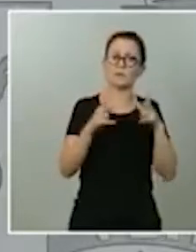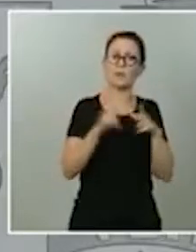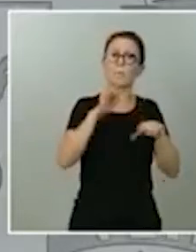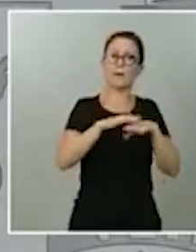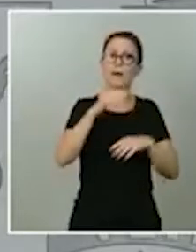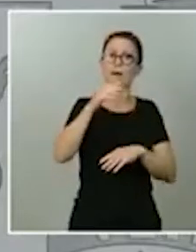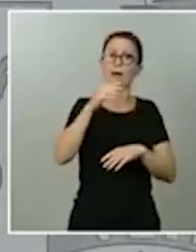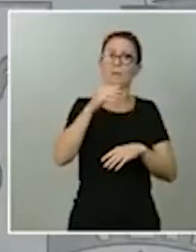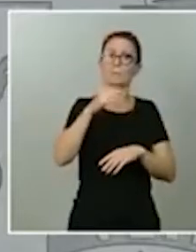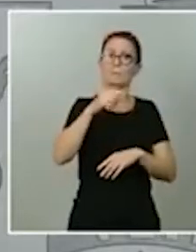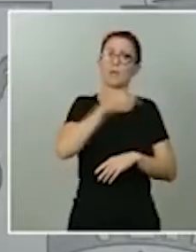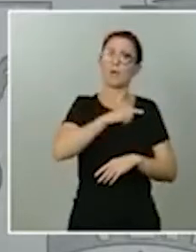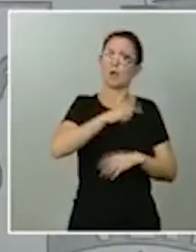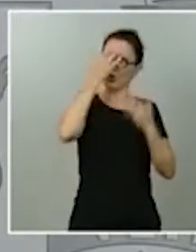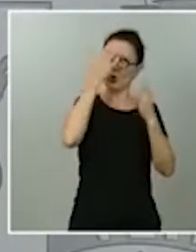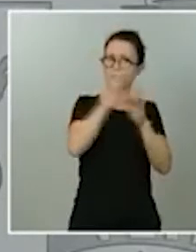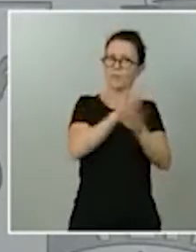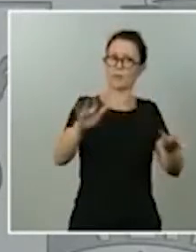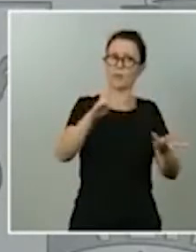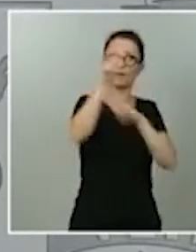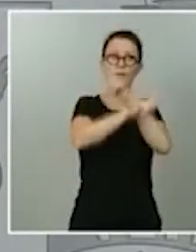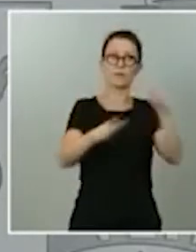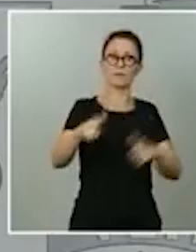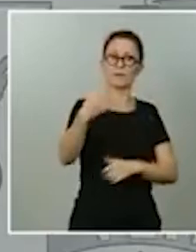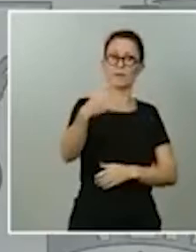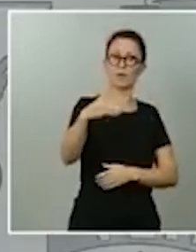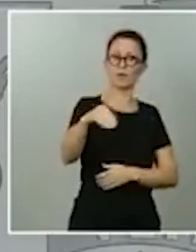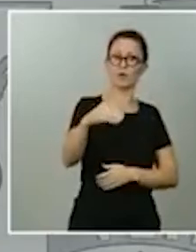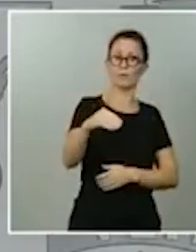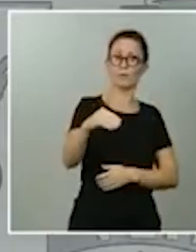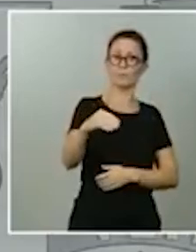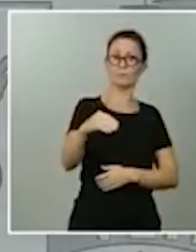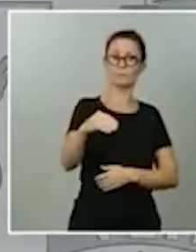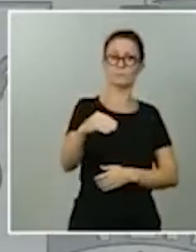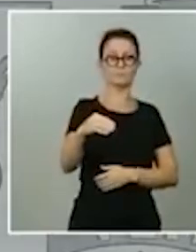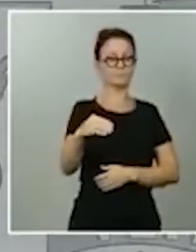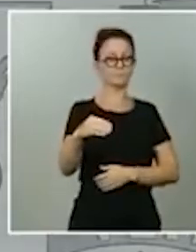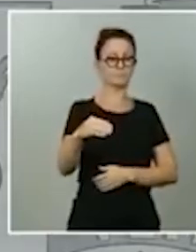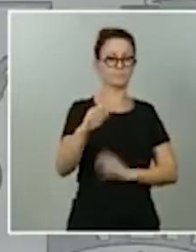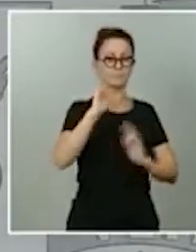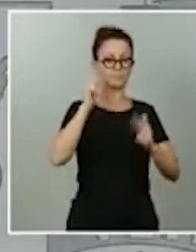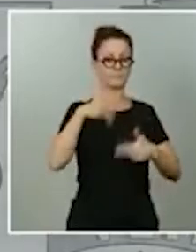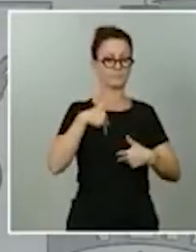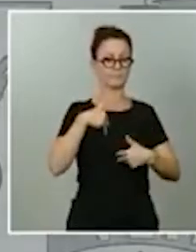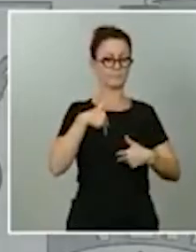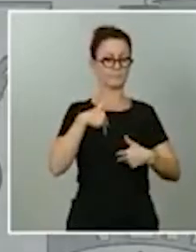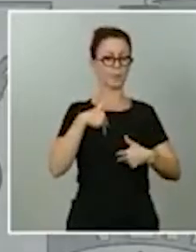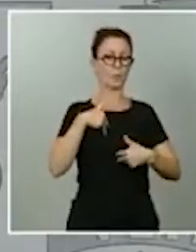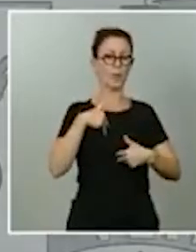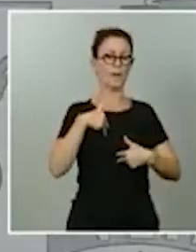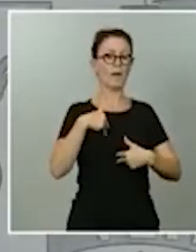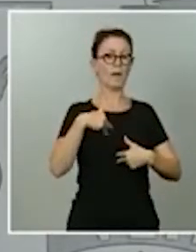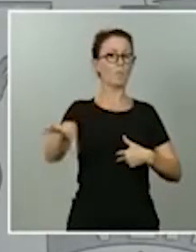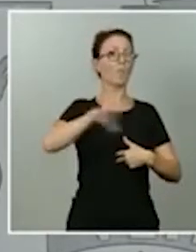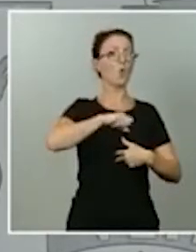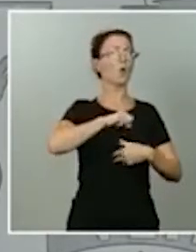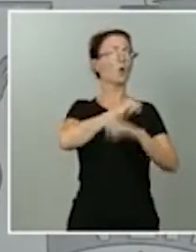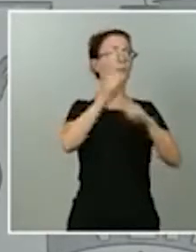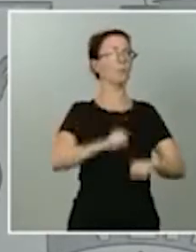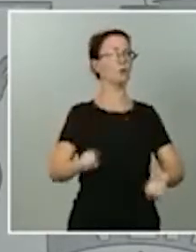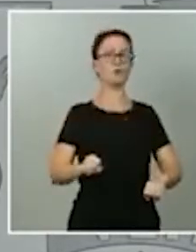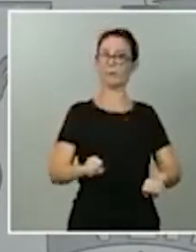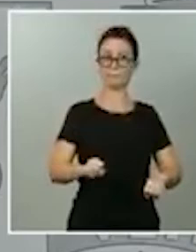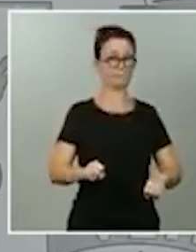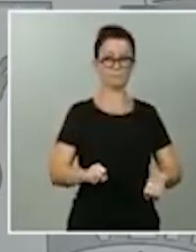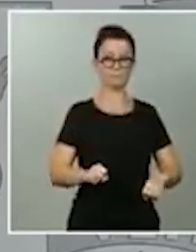joven que se siente claro que sí pues mucho más inmune a los efectos del COVID pero que desgraciadamente